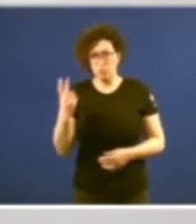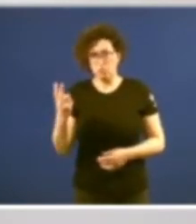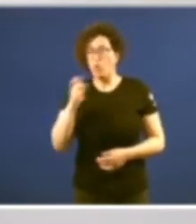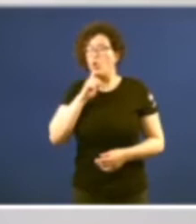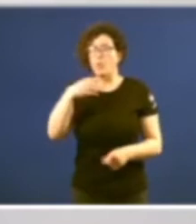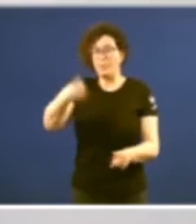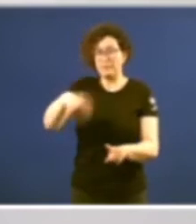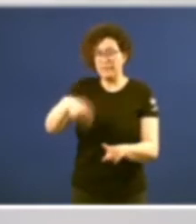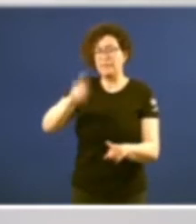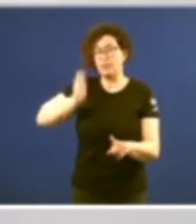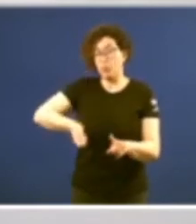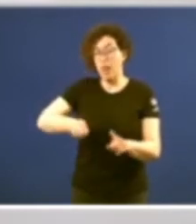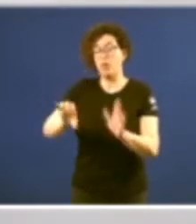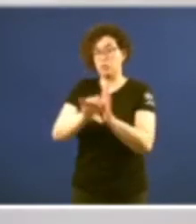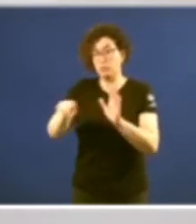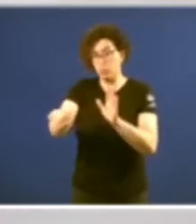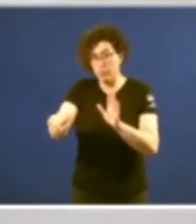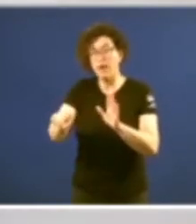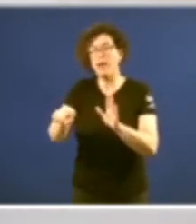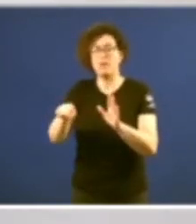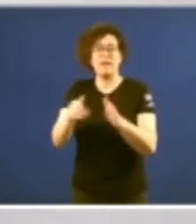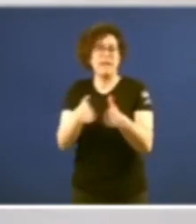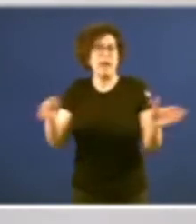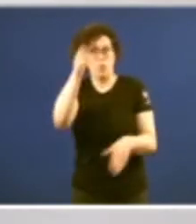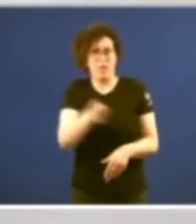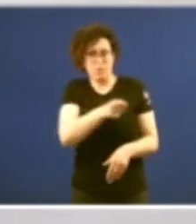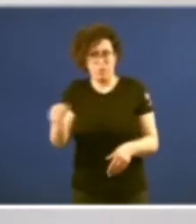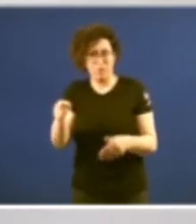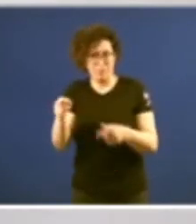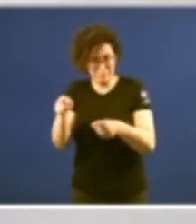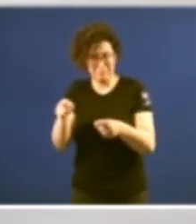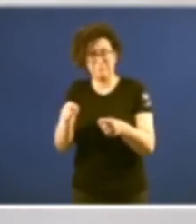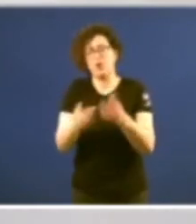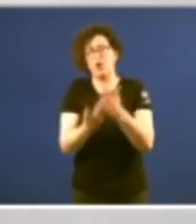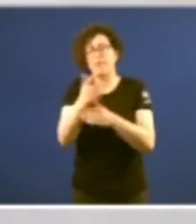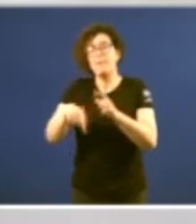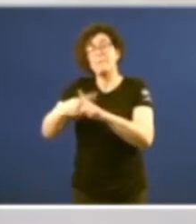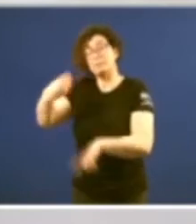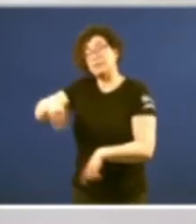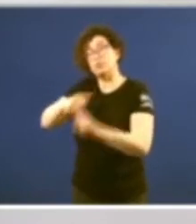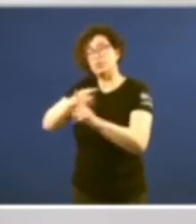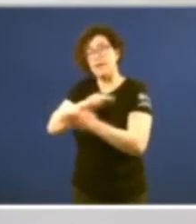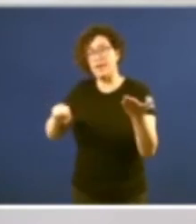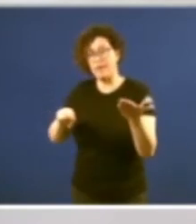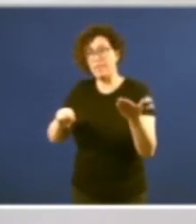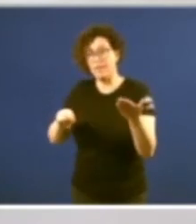presidente do Tribunal Constitucional que inaugura a xornada e o presidente da Xunta de Galicia que a clausurará por